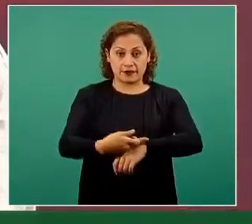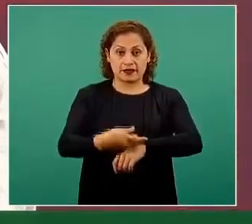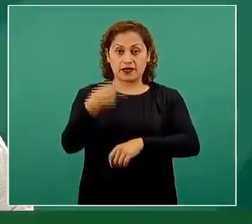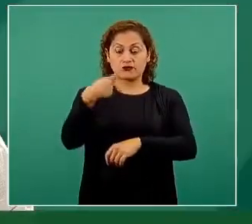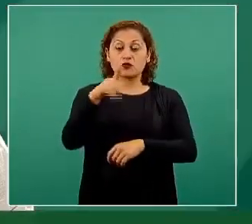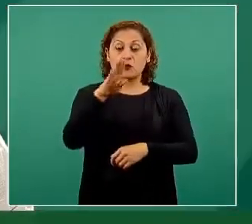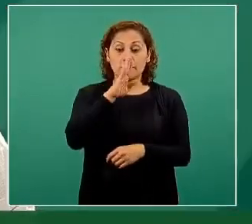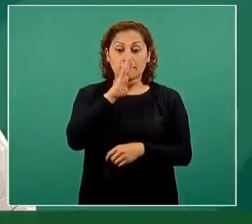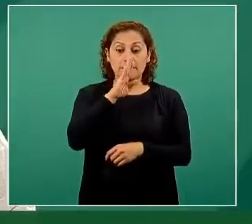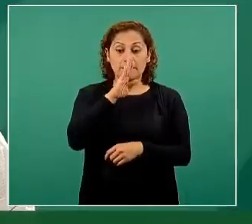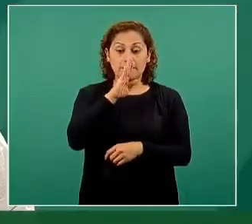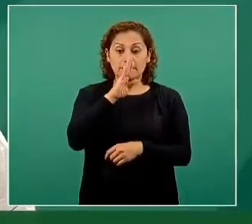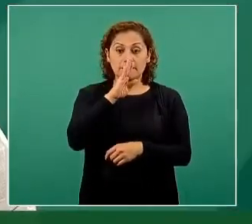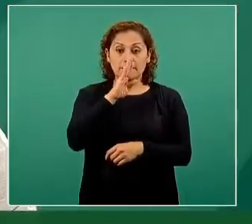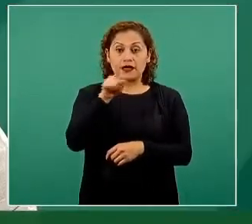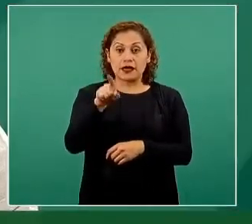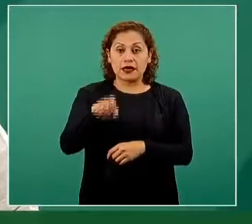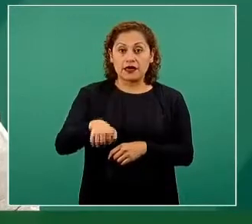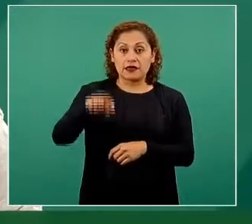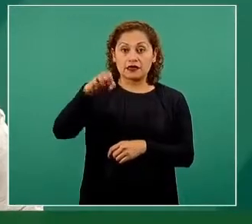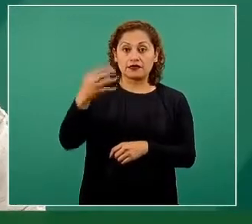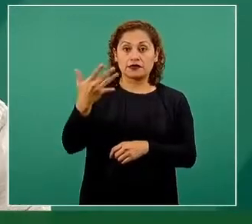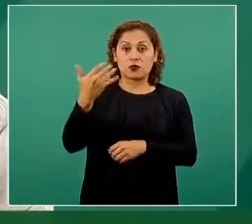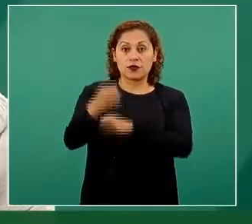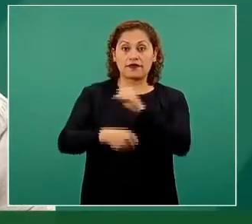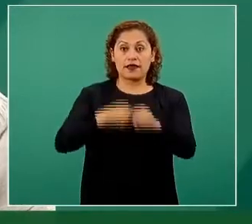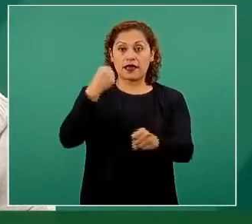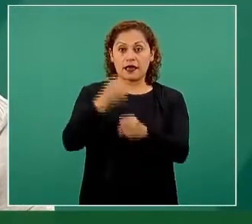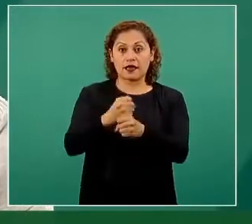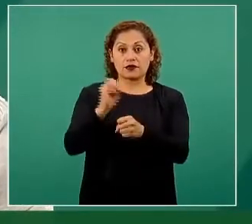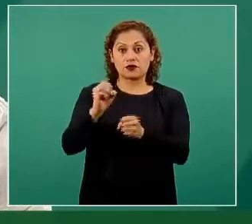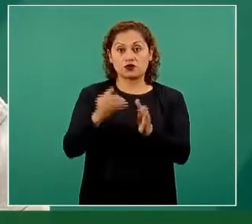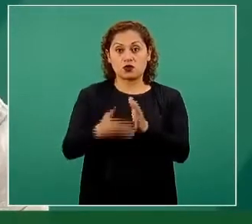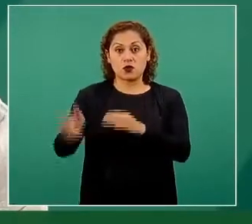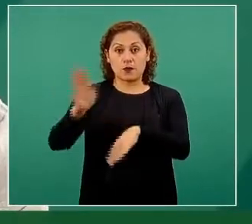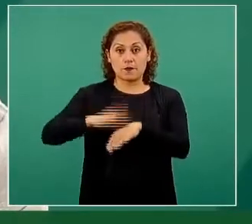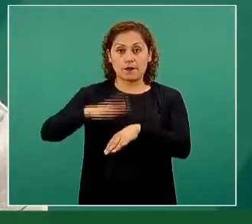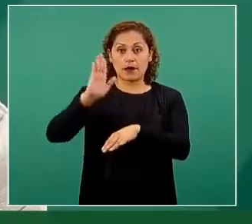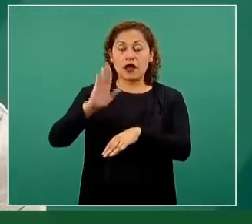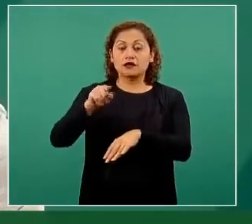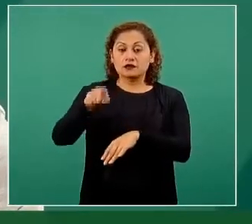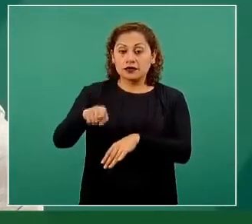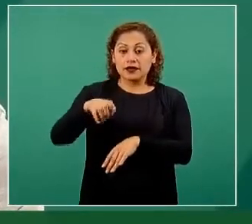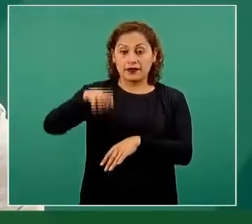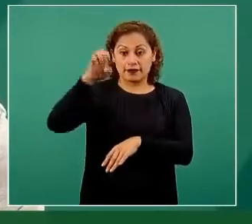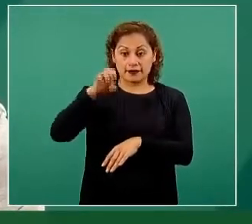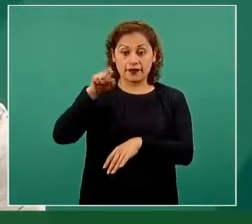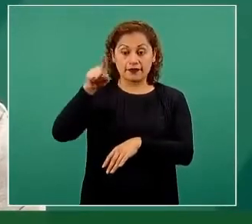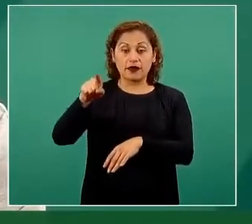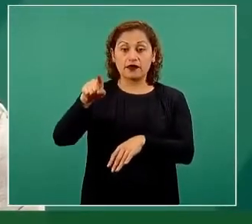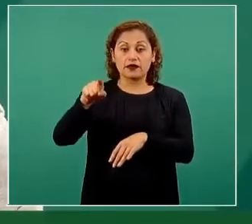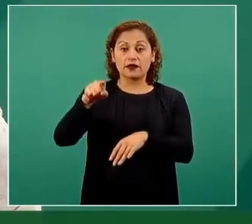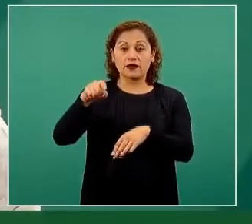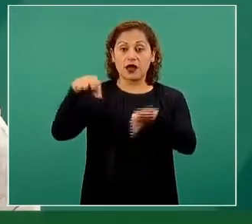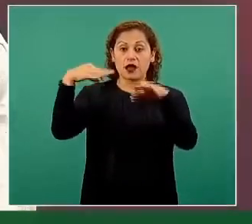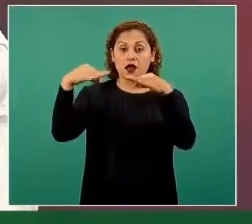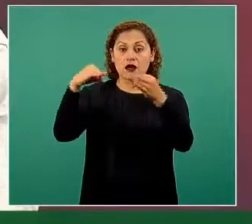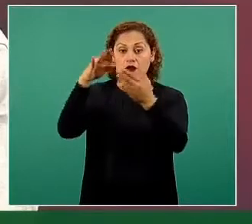de su mamá, tiene 50 años o más y se registró y le salió un folio que no dice